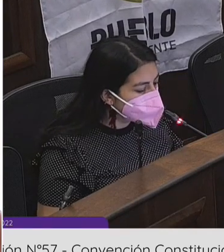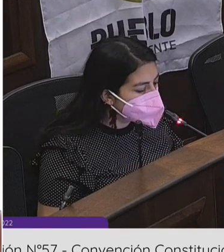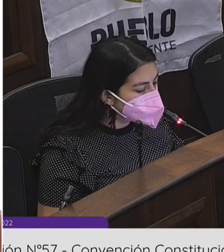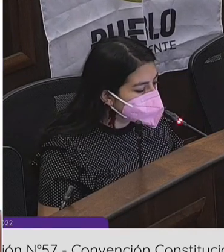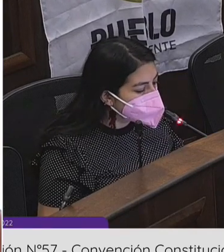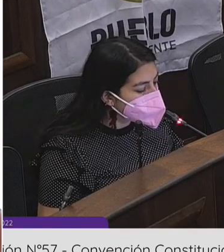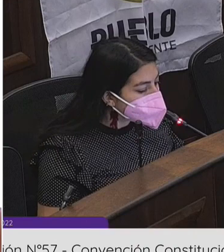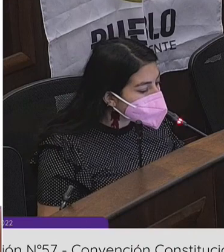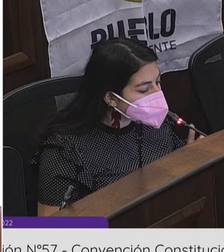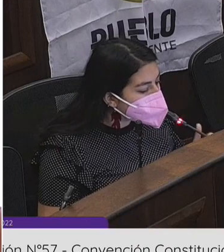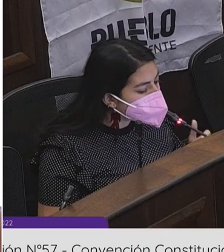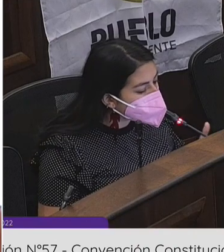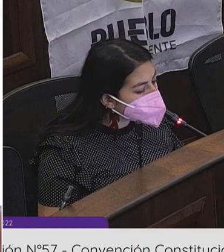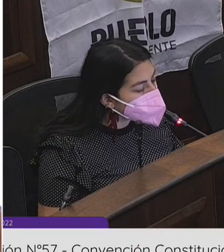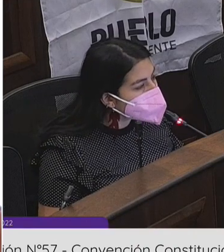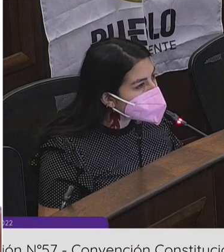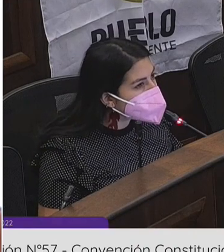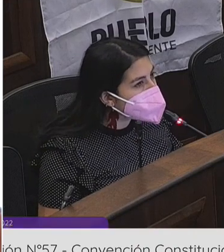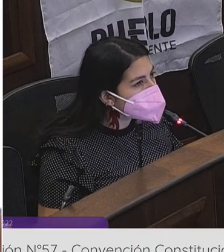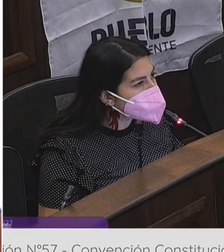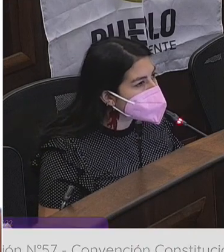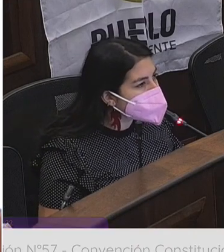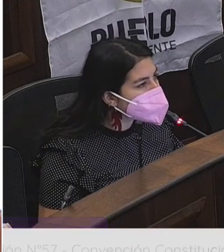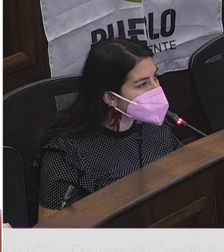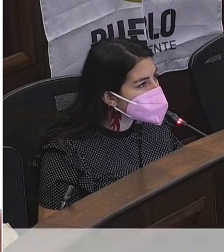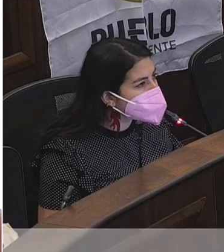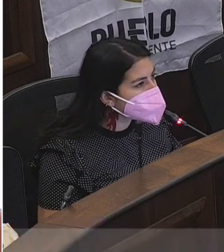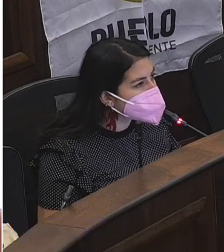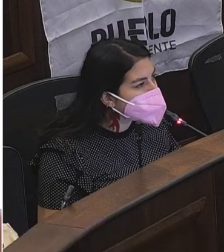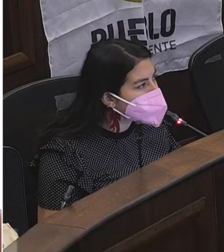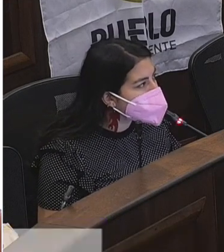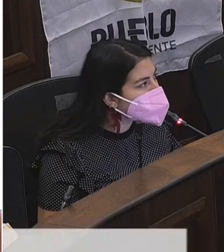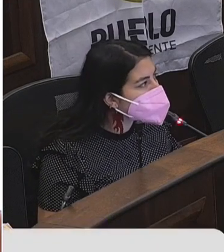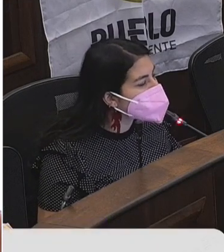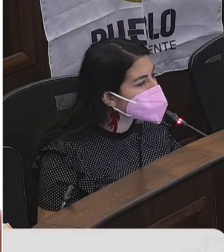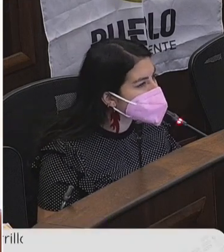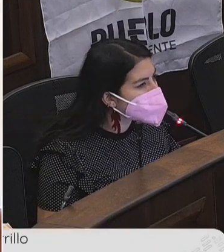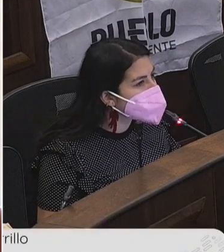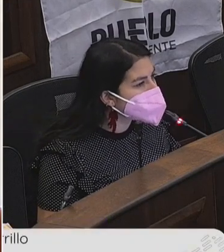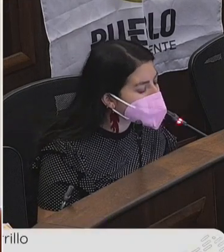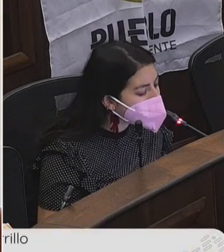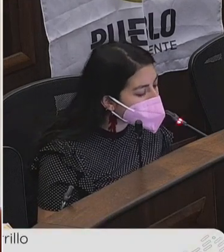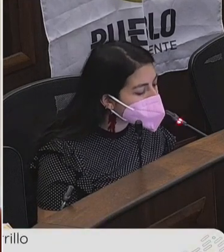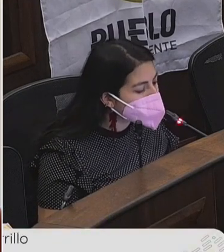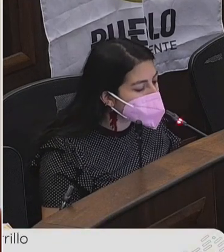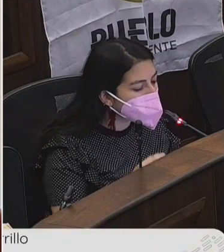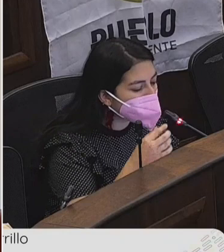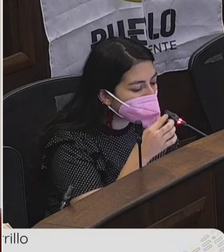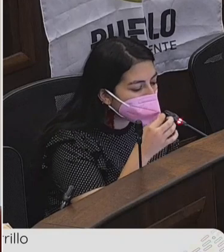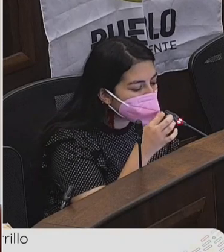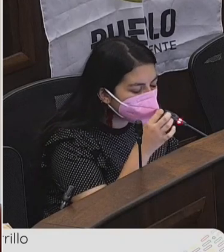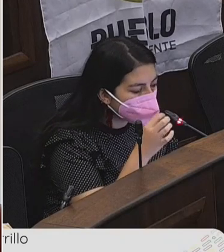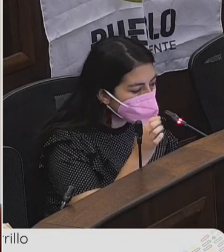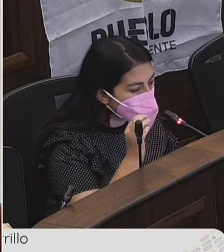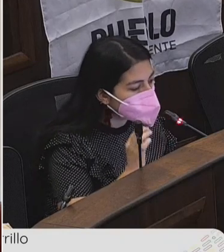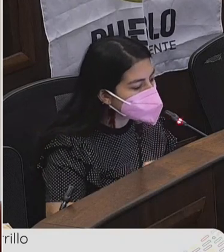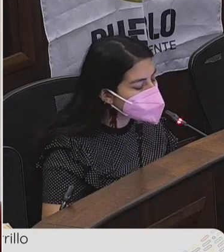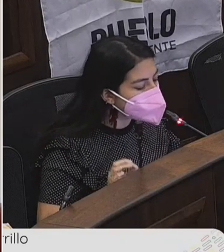normas que se están presentando no hay ninguna que sea una norma que nosotros estemos inventando. En todos hay modelos comparados que se pueden encontrar.